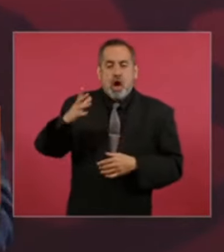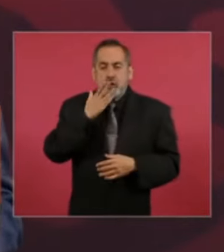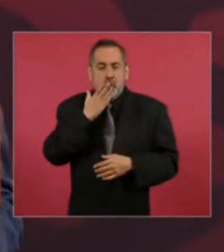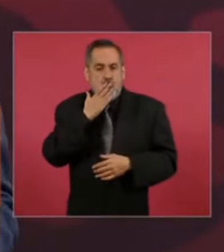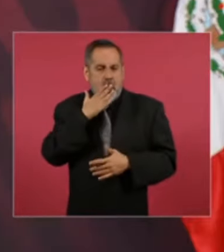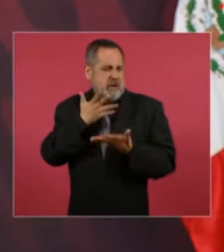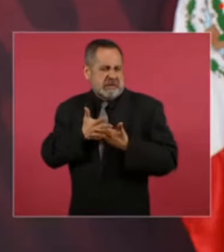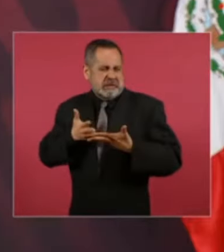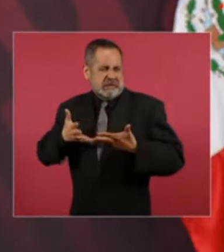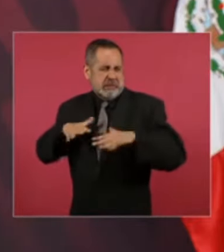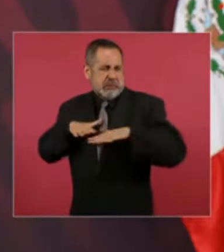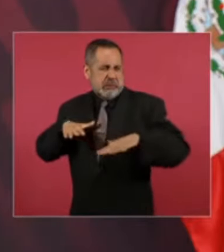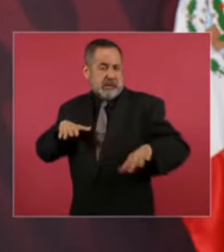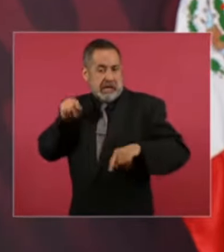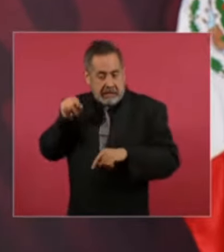aún así